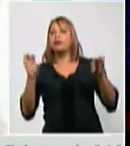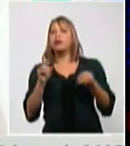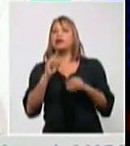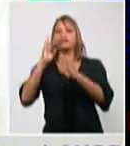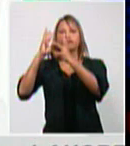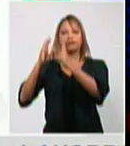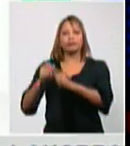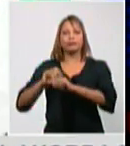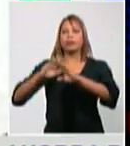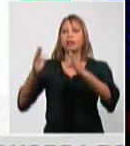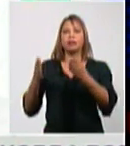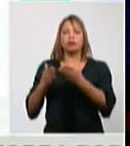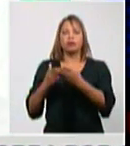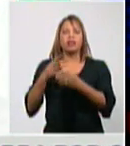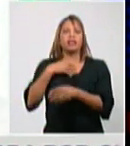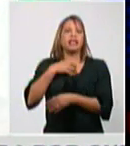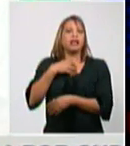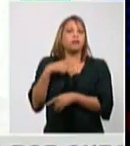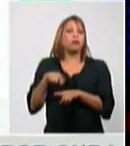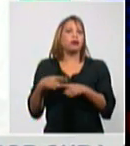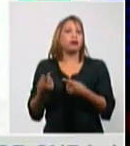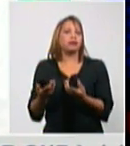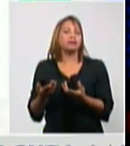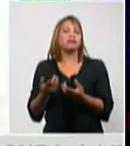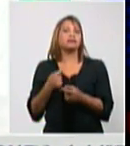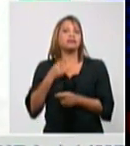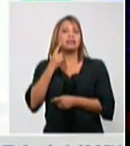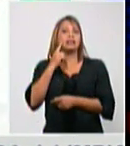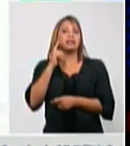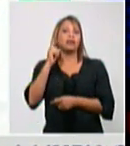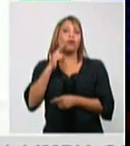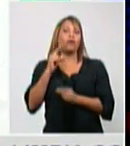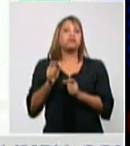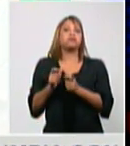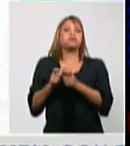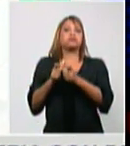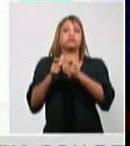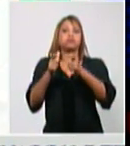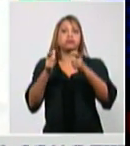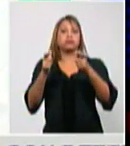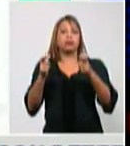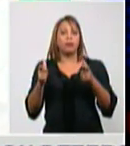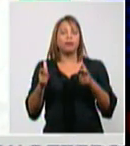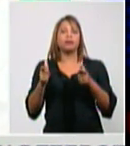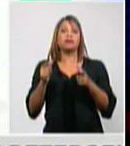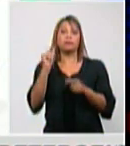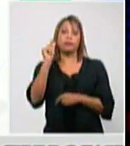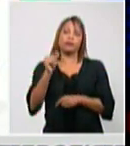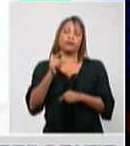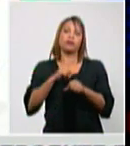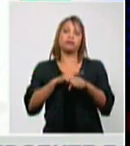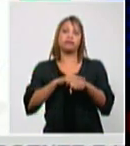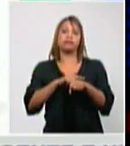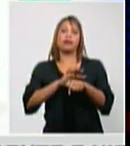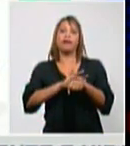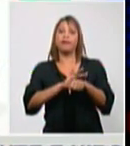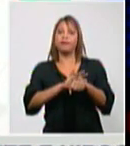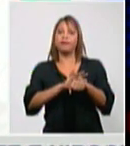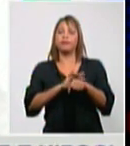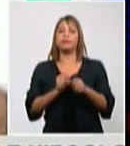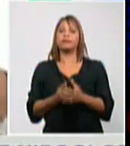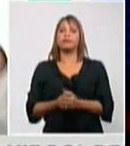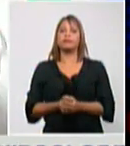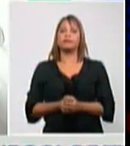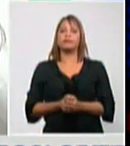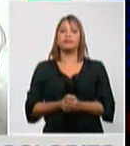estamos teniendo se ha ido asistiendo a un incremento de los casos incremento de los casos que